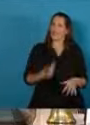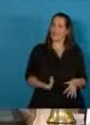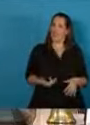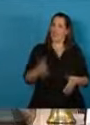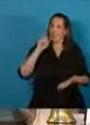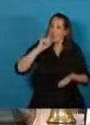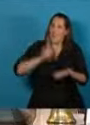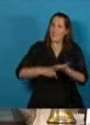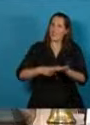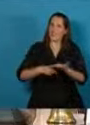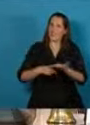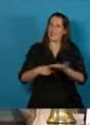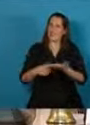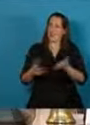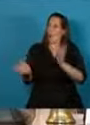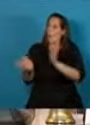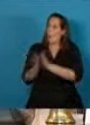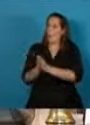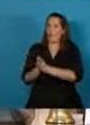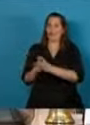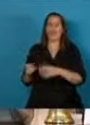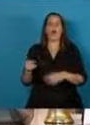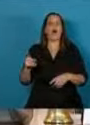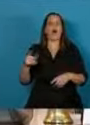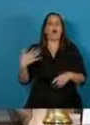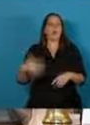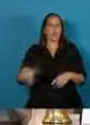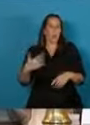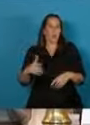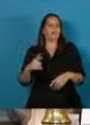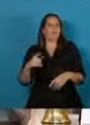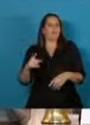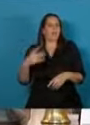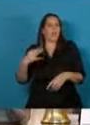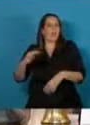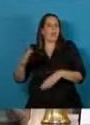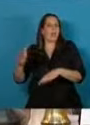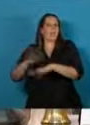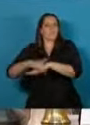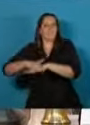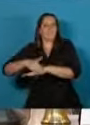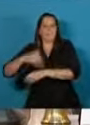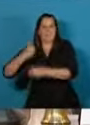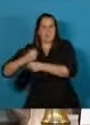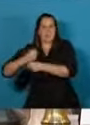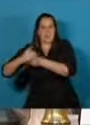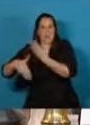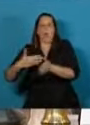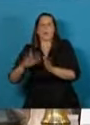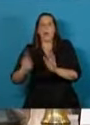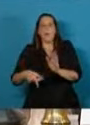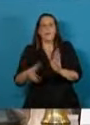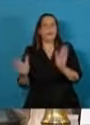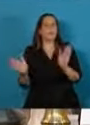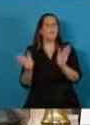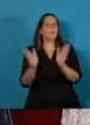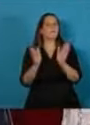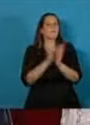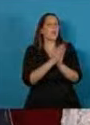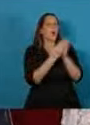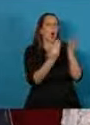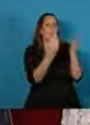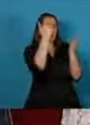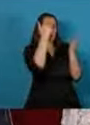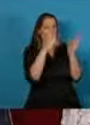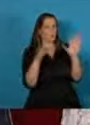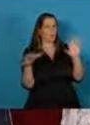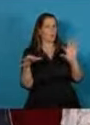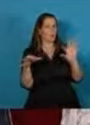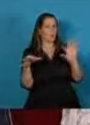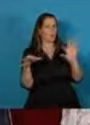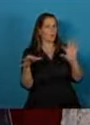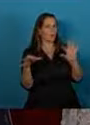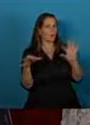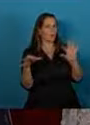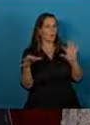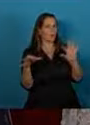consenso amplio de fuerzas políticas y un fuerte compromiso con nuestra constitución nacional Ciudadanos